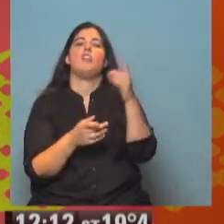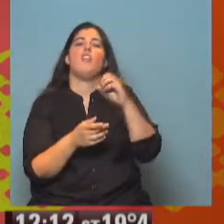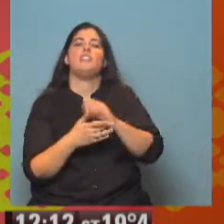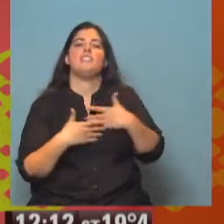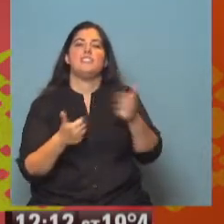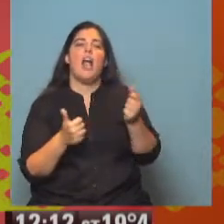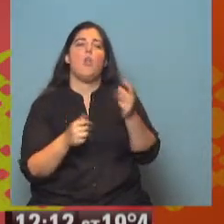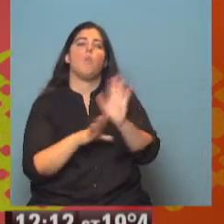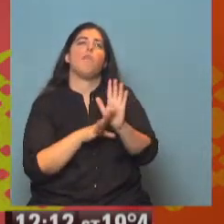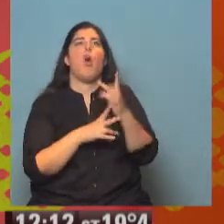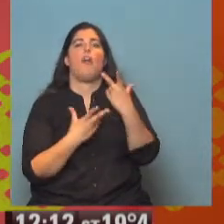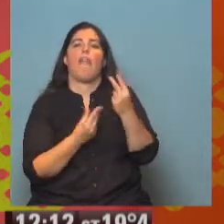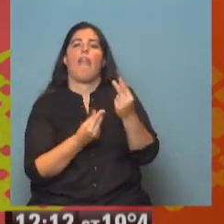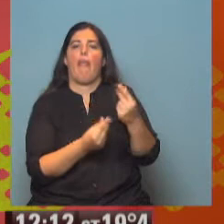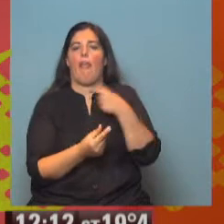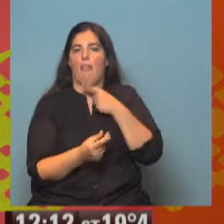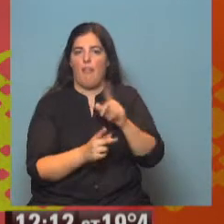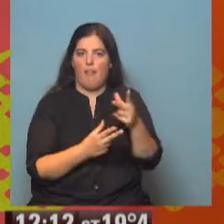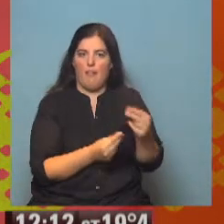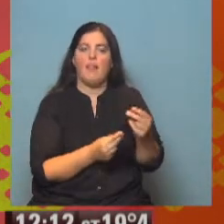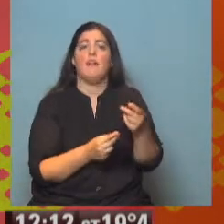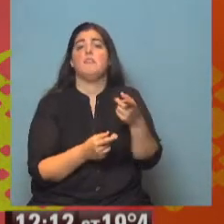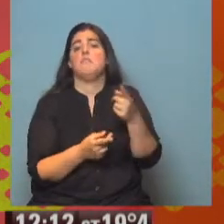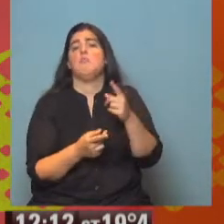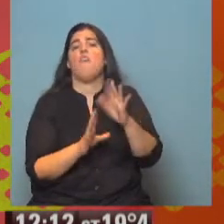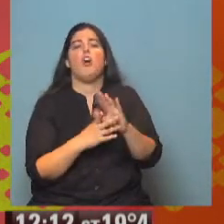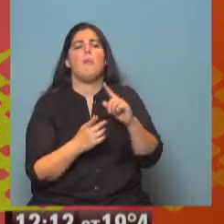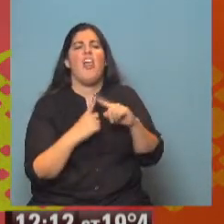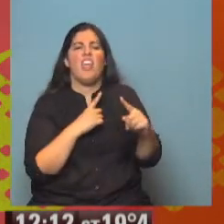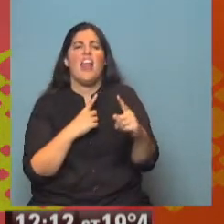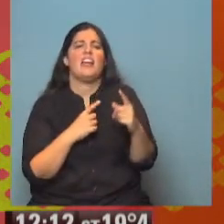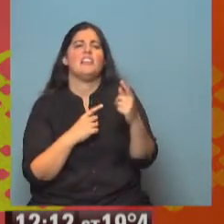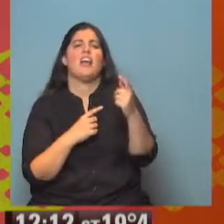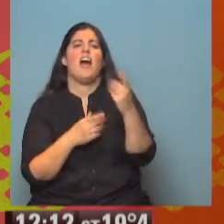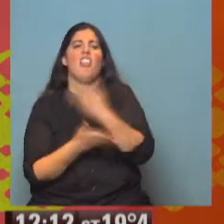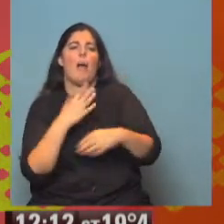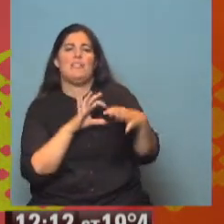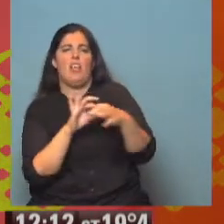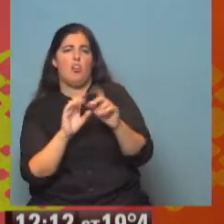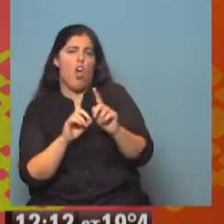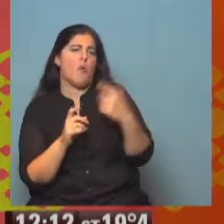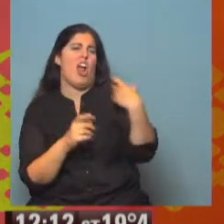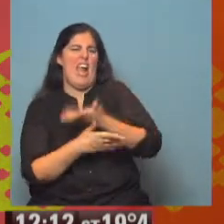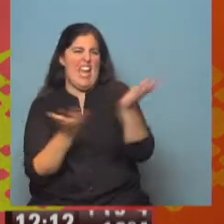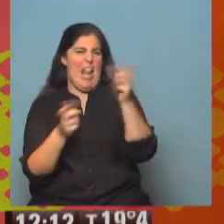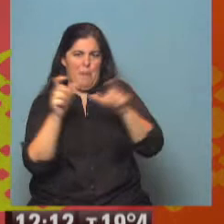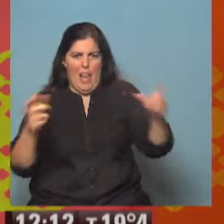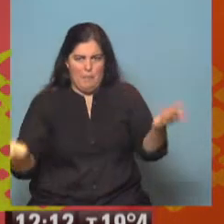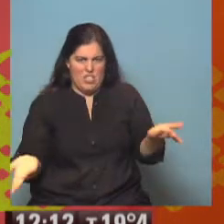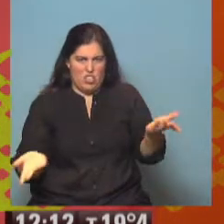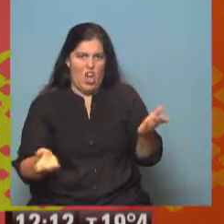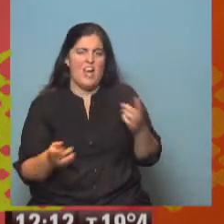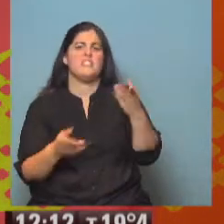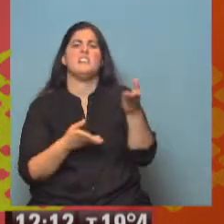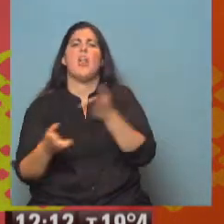poder brindar prestaciones que de repente no son de manera directa involucradas a la discapacidad, sino a la población en general. Son